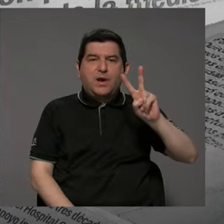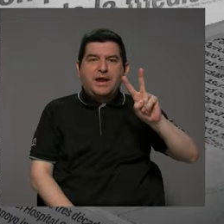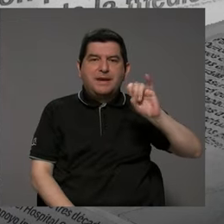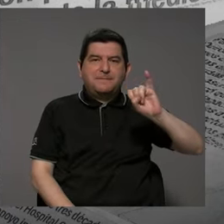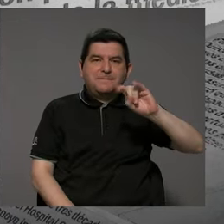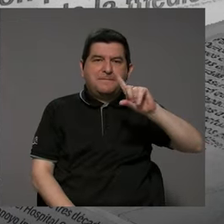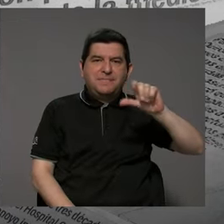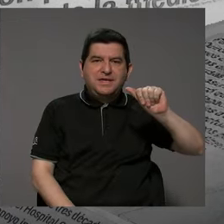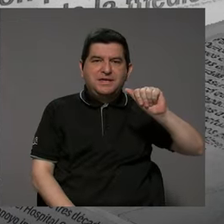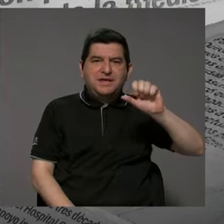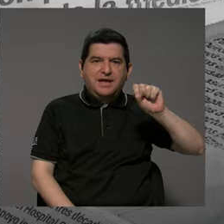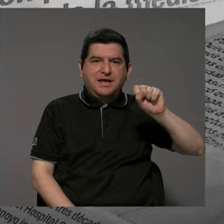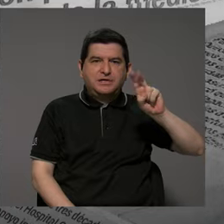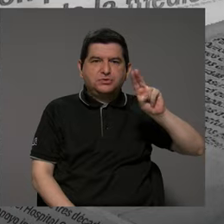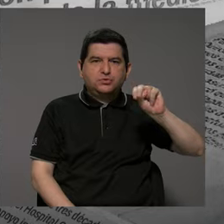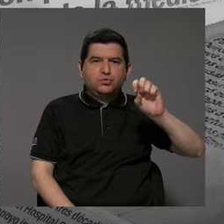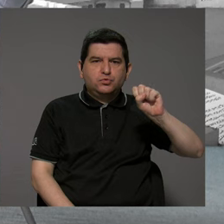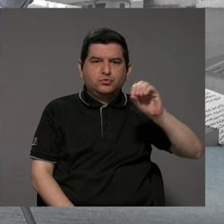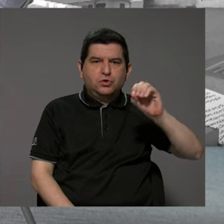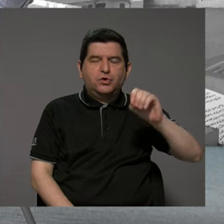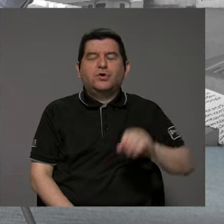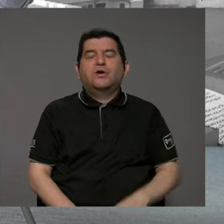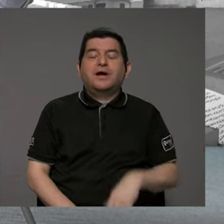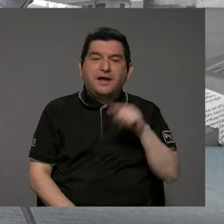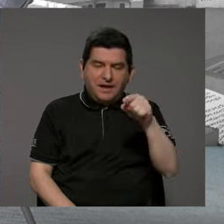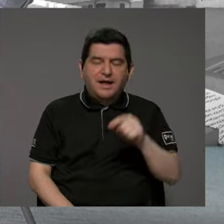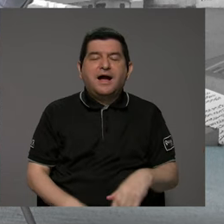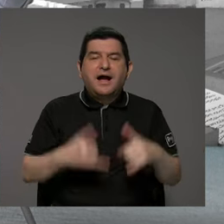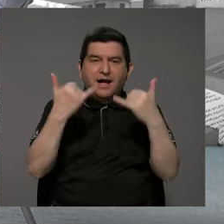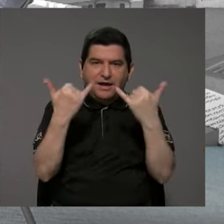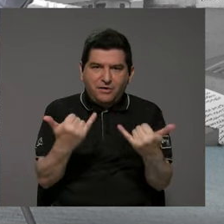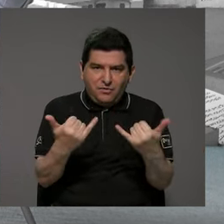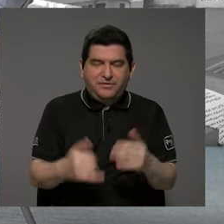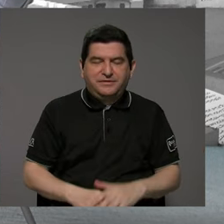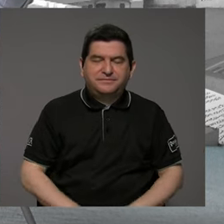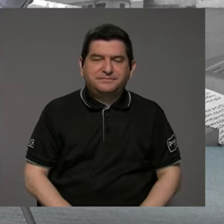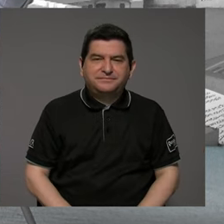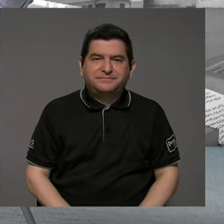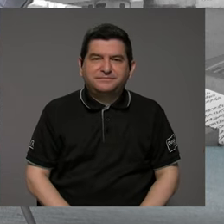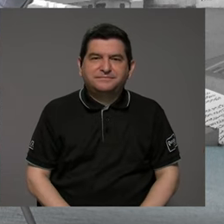la Escuela de Economía de la Universidad de Costa Rica, y hoy en día están ustedes.